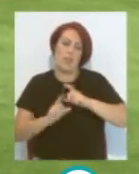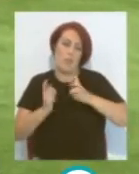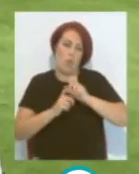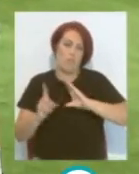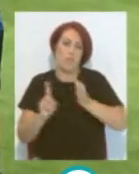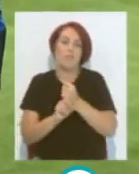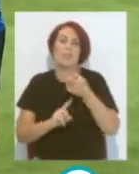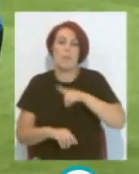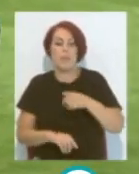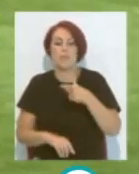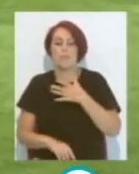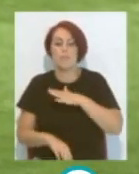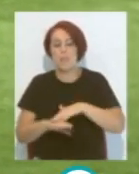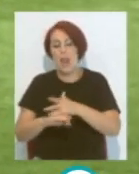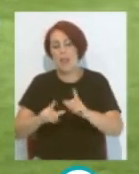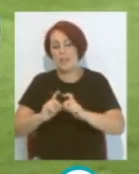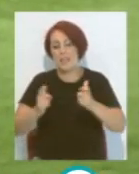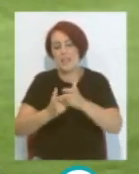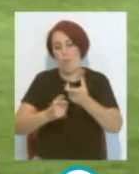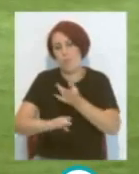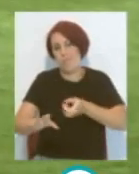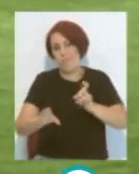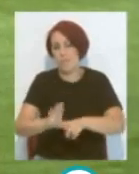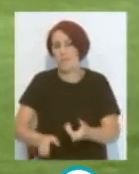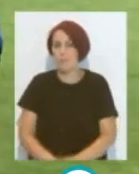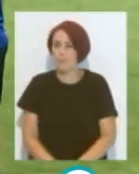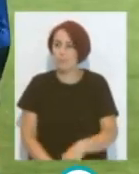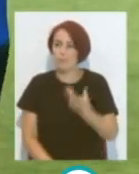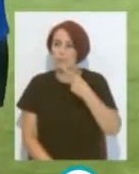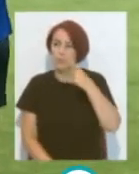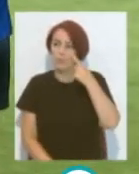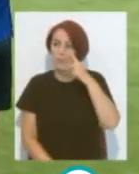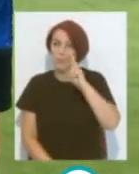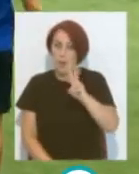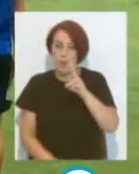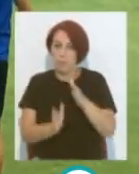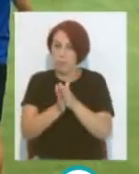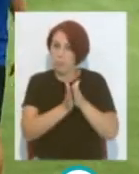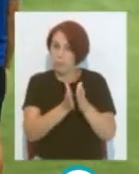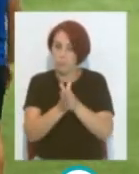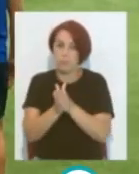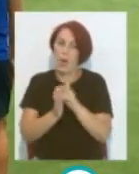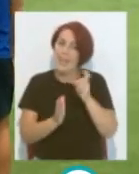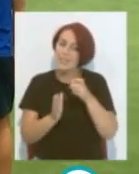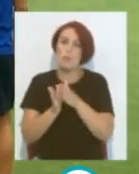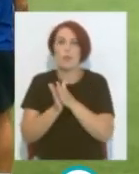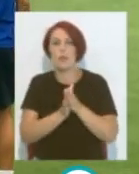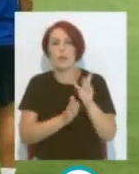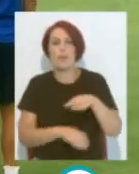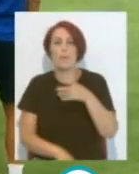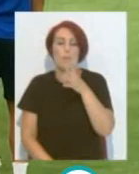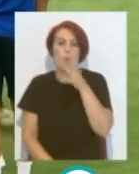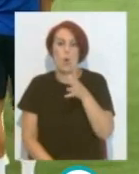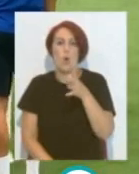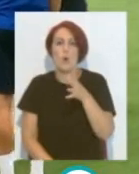ganarse Un puesto En En el conjunto De Cerveros Estamos viendo A compañero Es compañero Porque Cervando